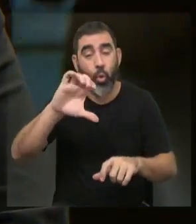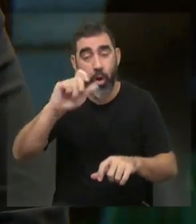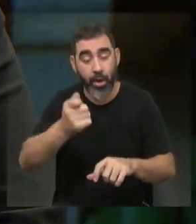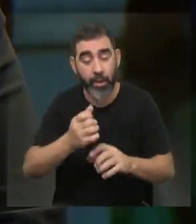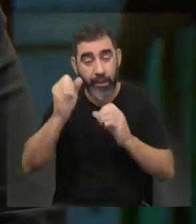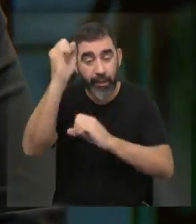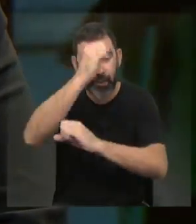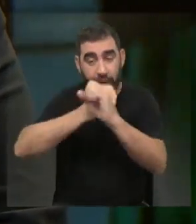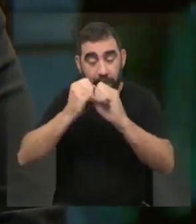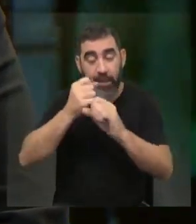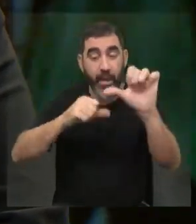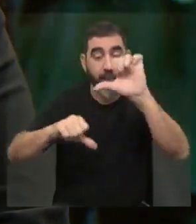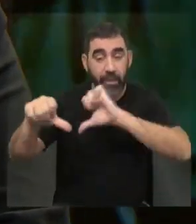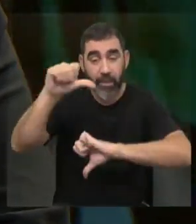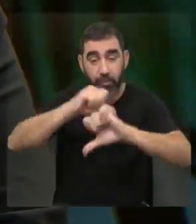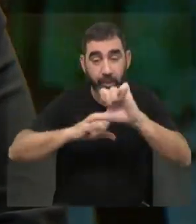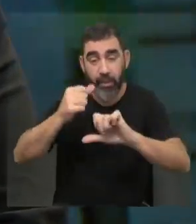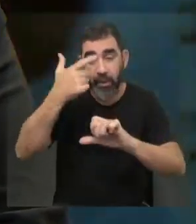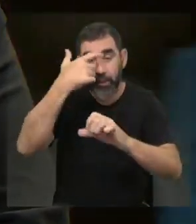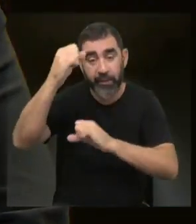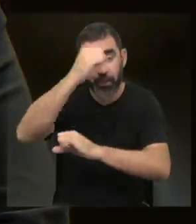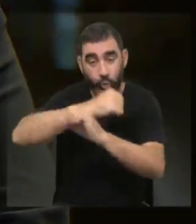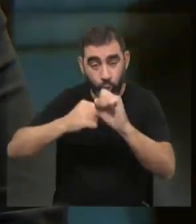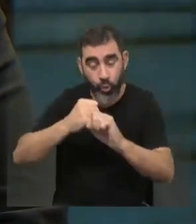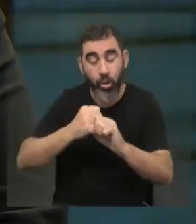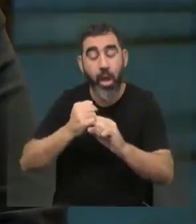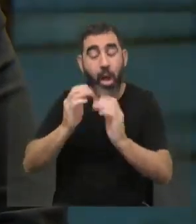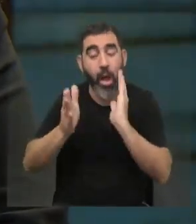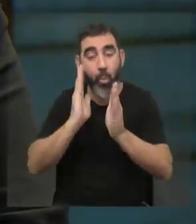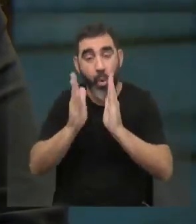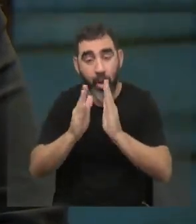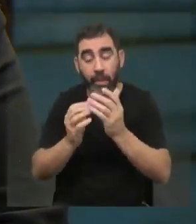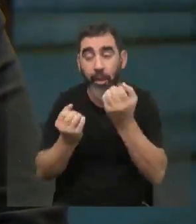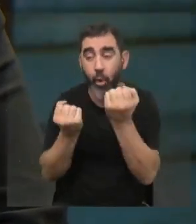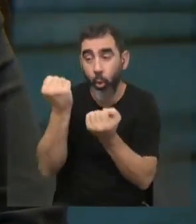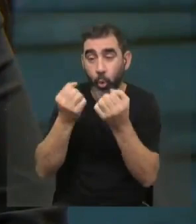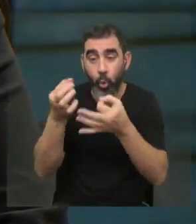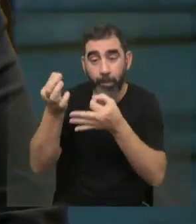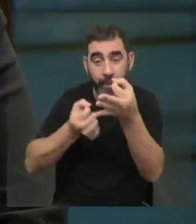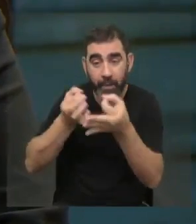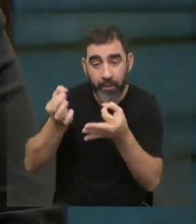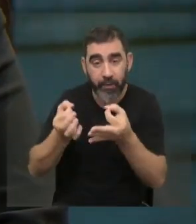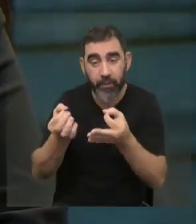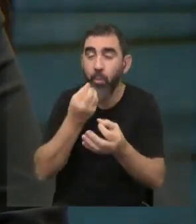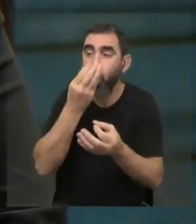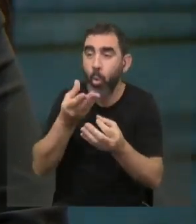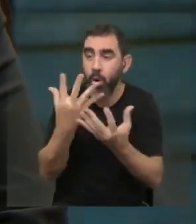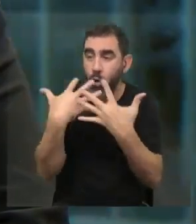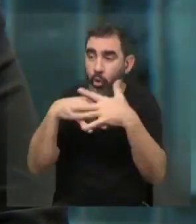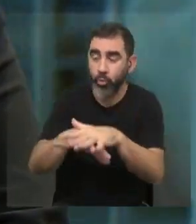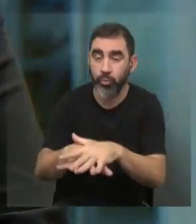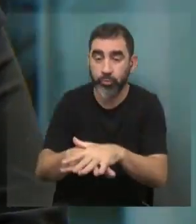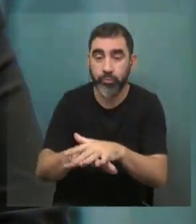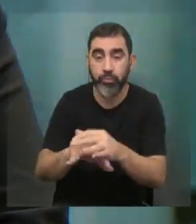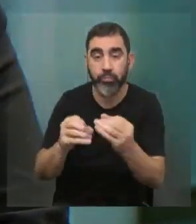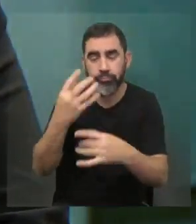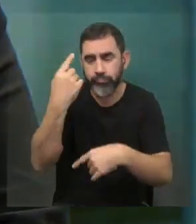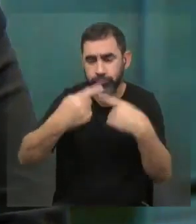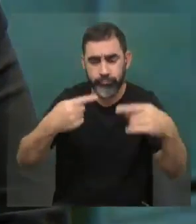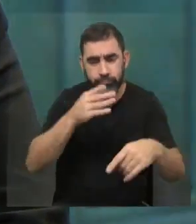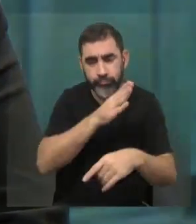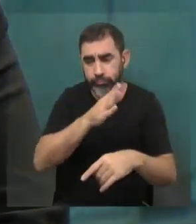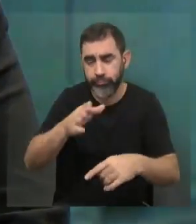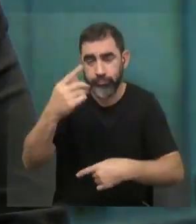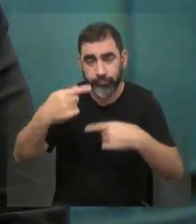ingenieras, químicas, tecnólogas, abogadas, economistas, y eso enriquece porque enriquece la pluralidad